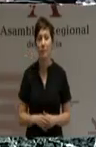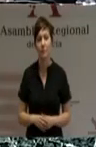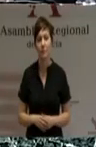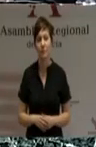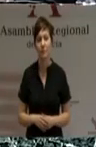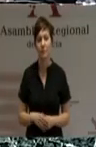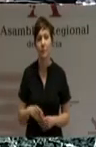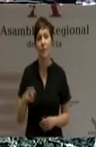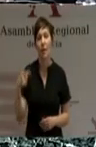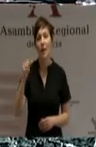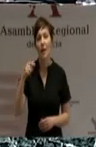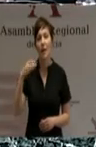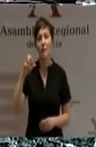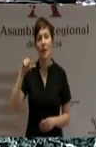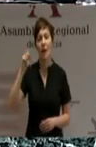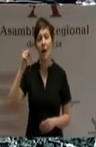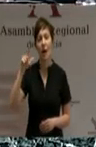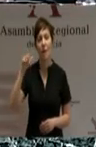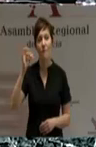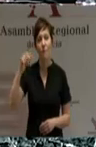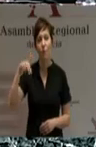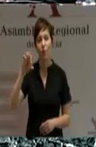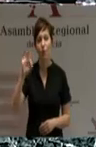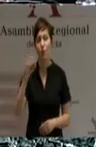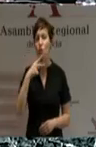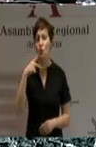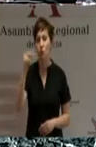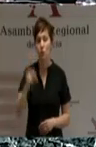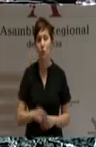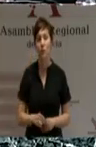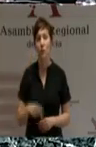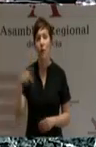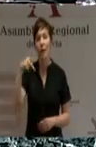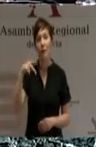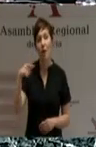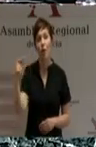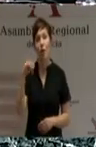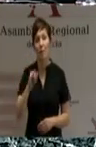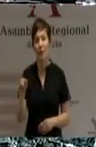Navarro Gavilán Alfonso. No. Navarro Jiménez Jesús.